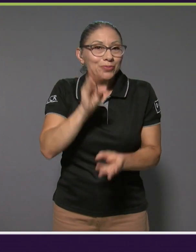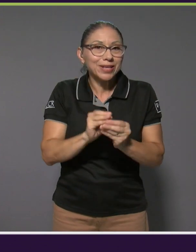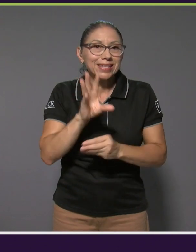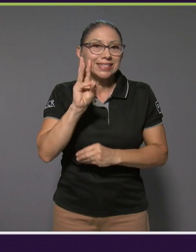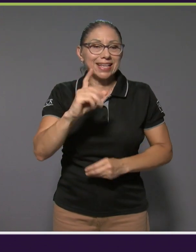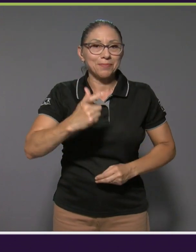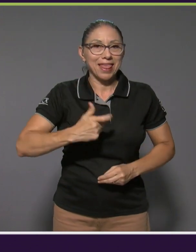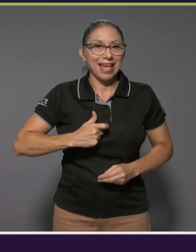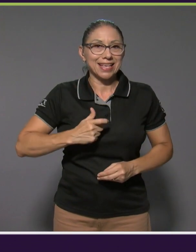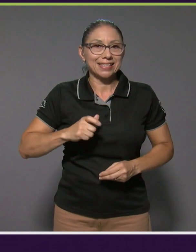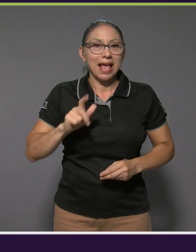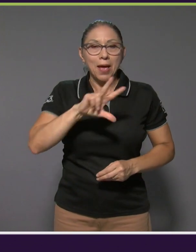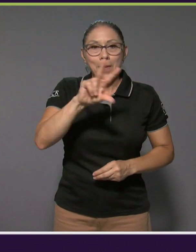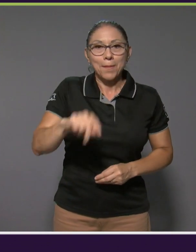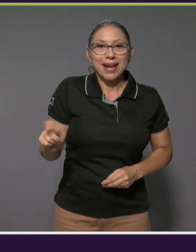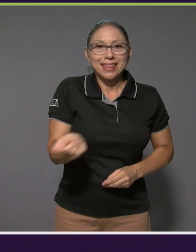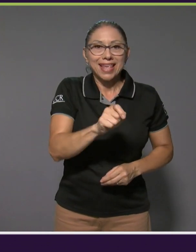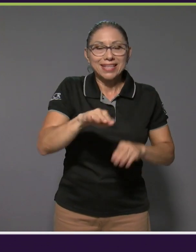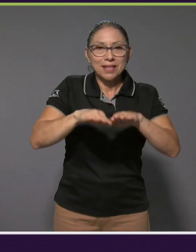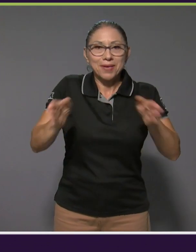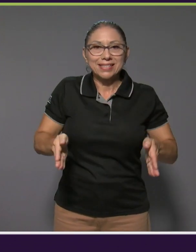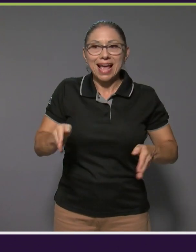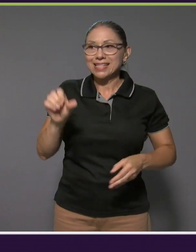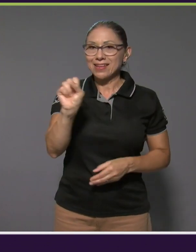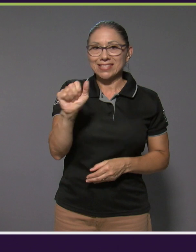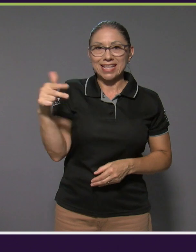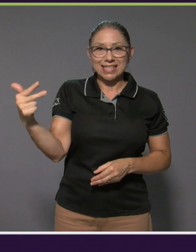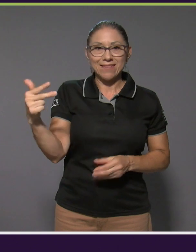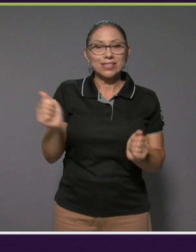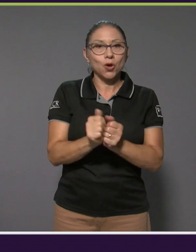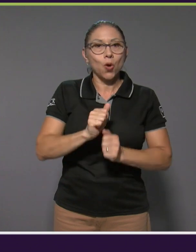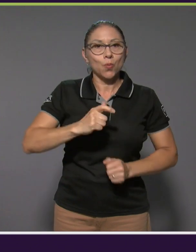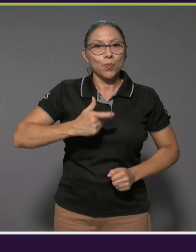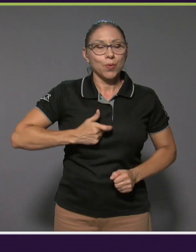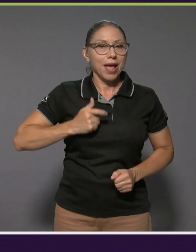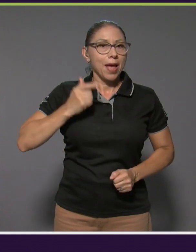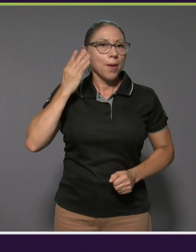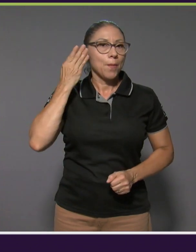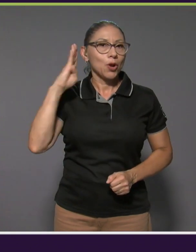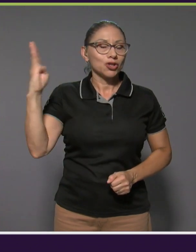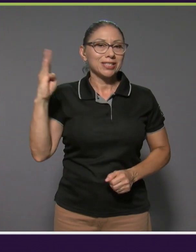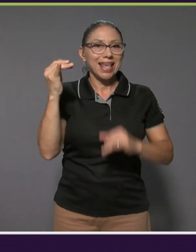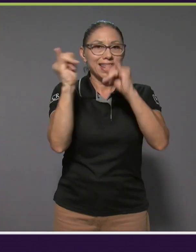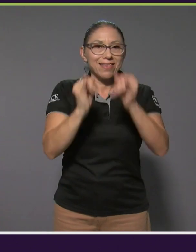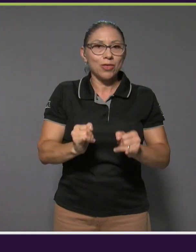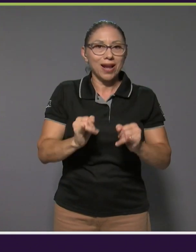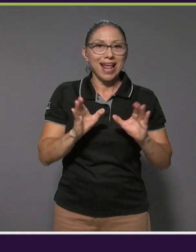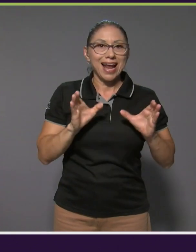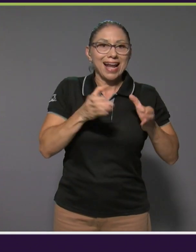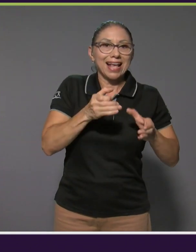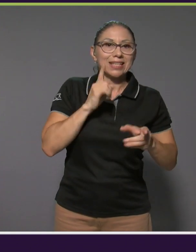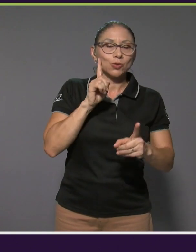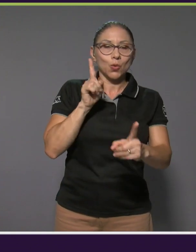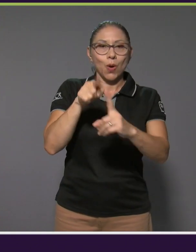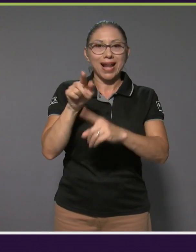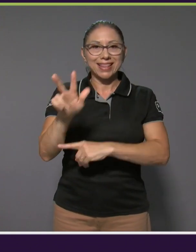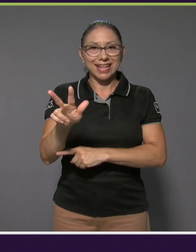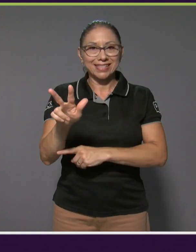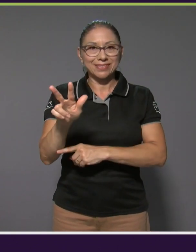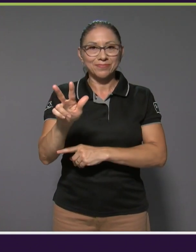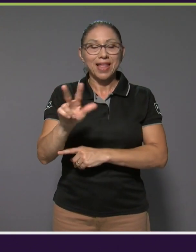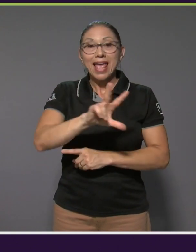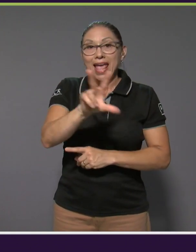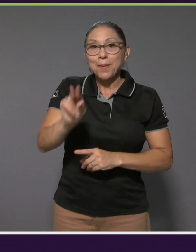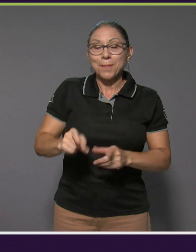el para tenis de mesa, Sebastián Chávez se llevó la presea de bronce individual de las clases de la 1 a la 3. En para